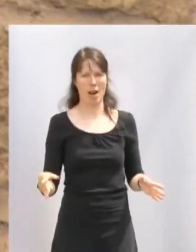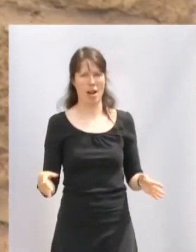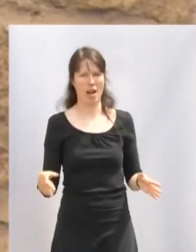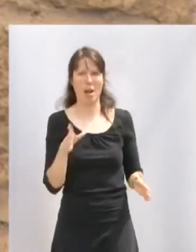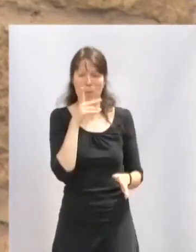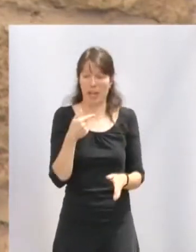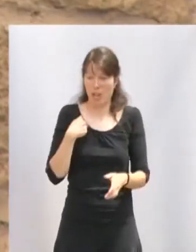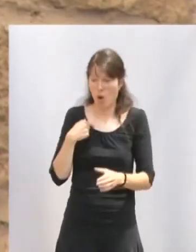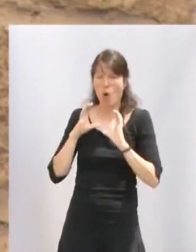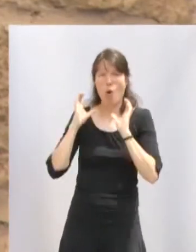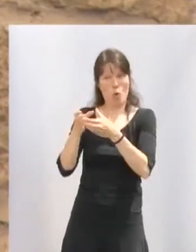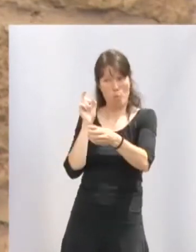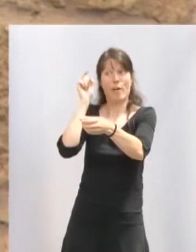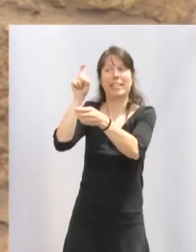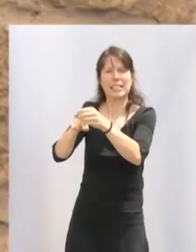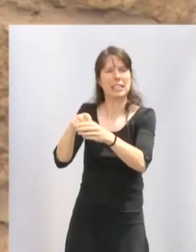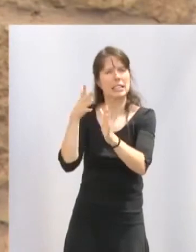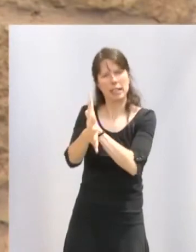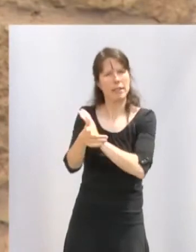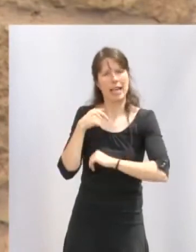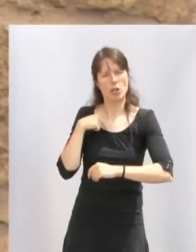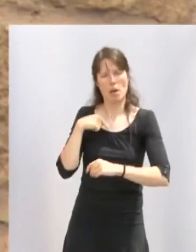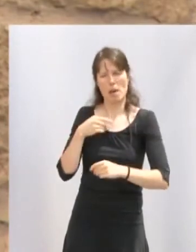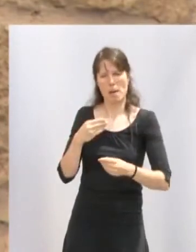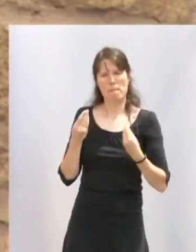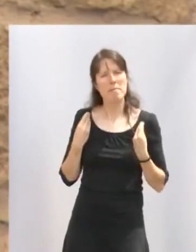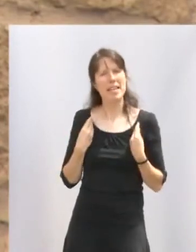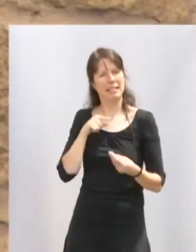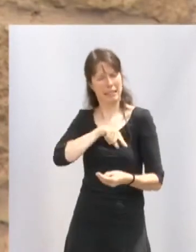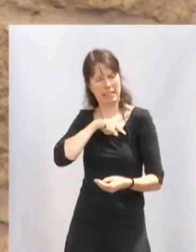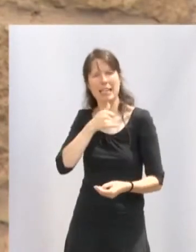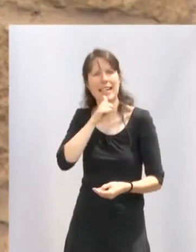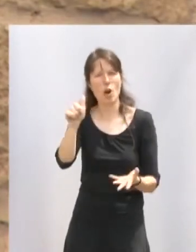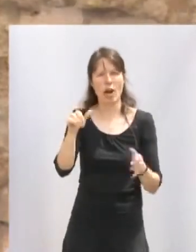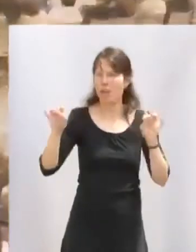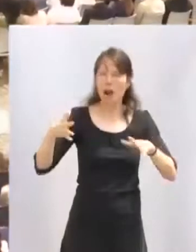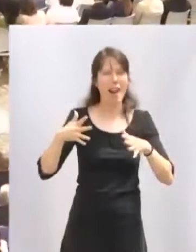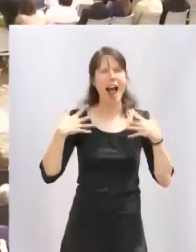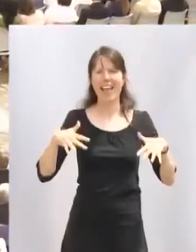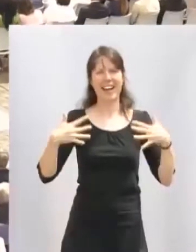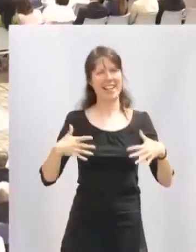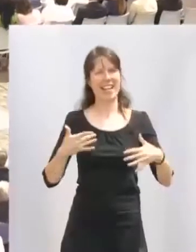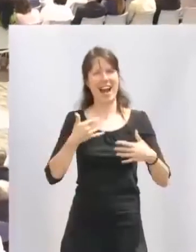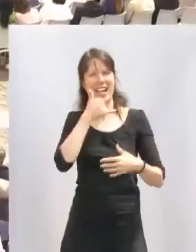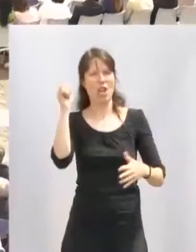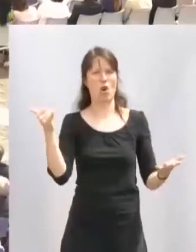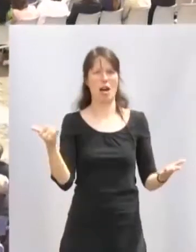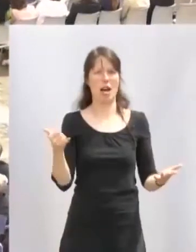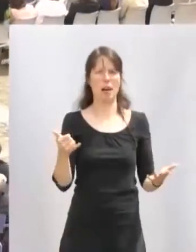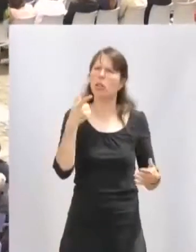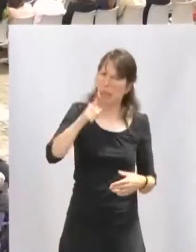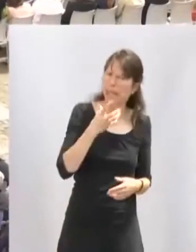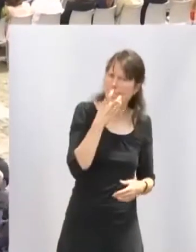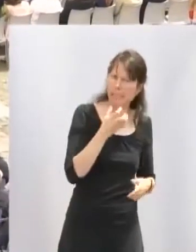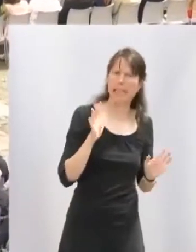parte de este grupo es vivir y sentir lo nuestro con esa alegría que tiene la Rioja, pero también con esa seriedad,